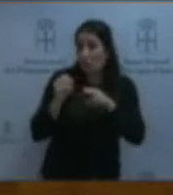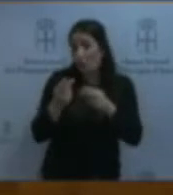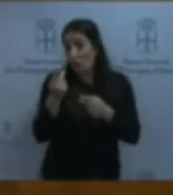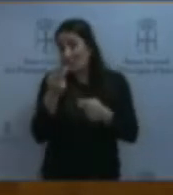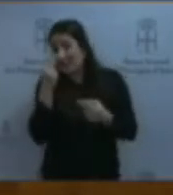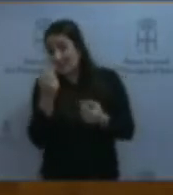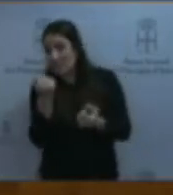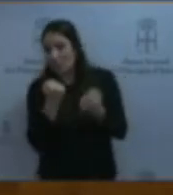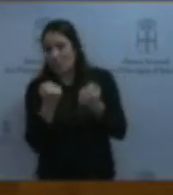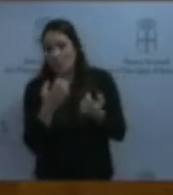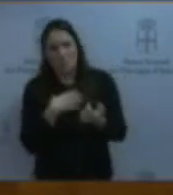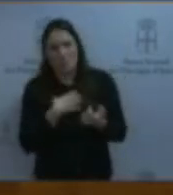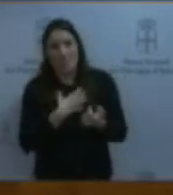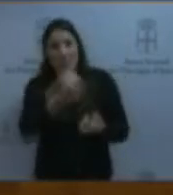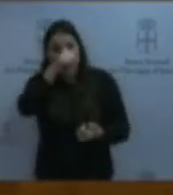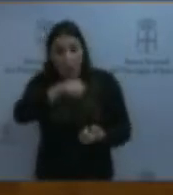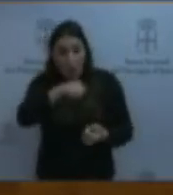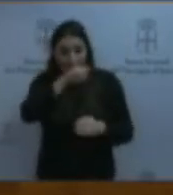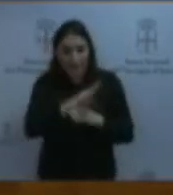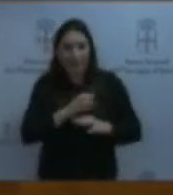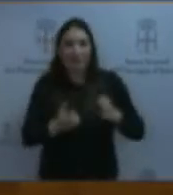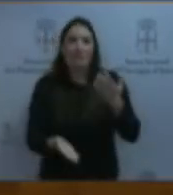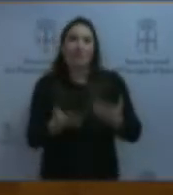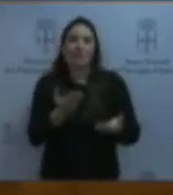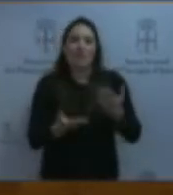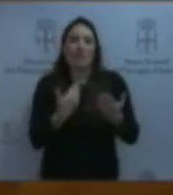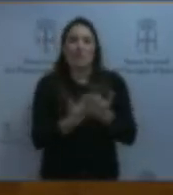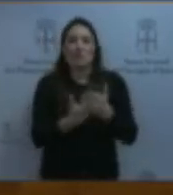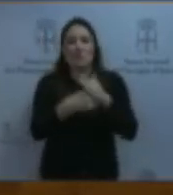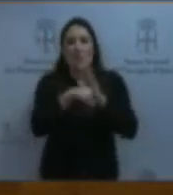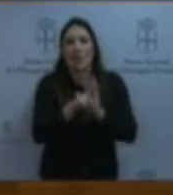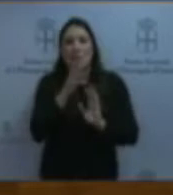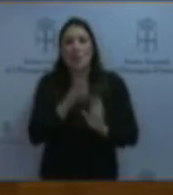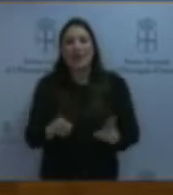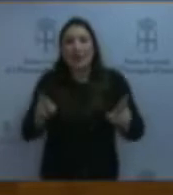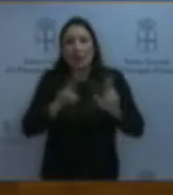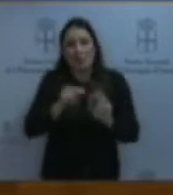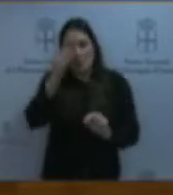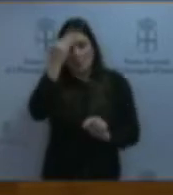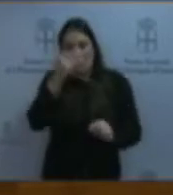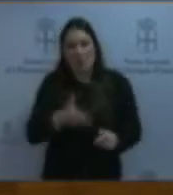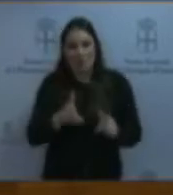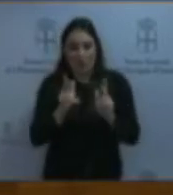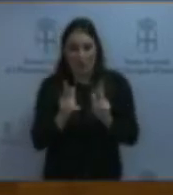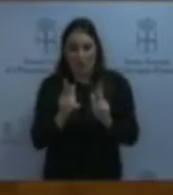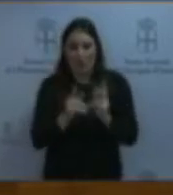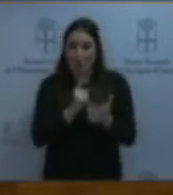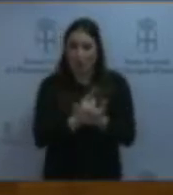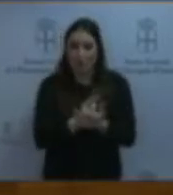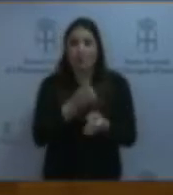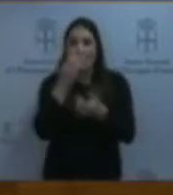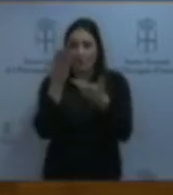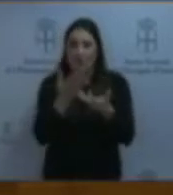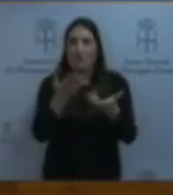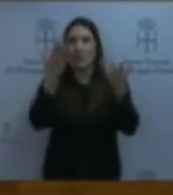Hoy llega a este Parlamento la toma en consideración de una proposición de ley para la recuperación de la memoria democrática Bienvenida